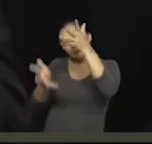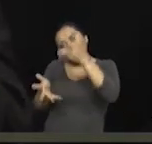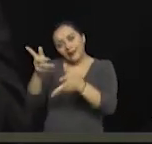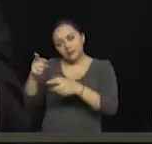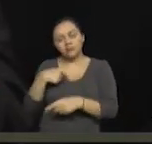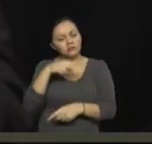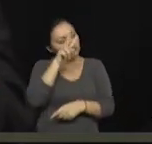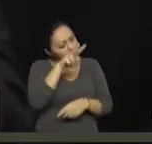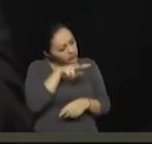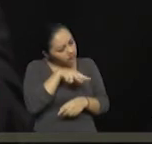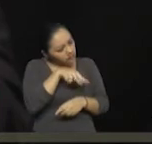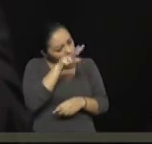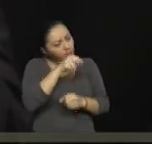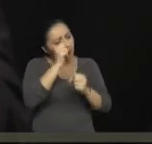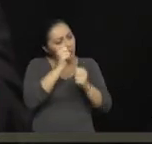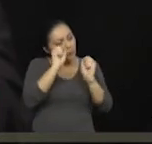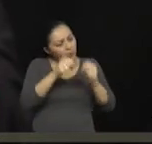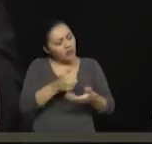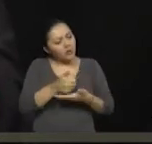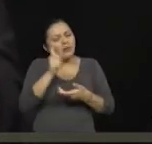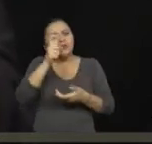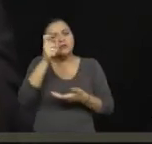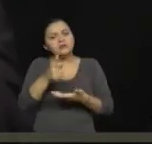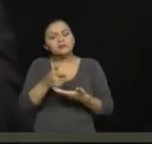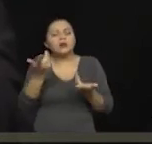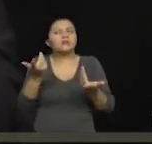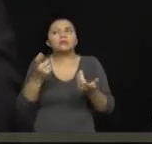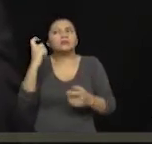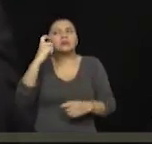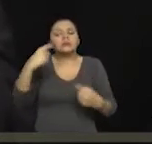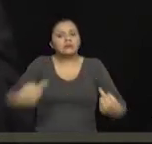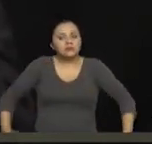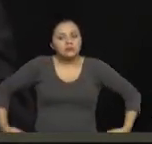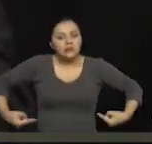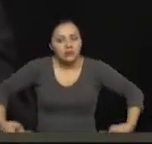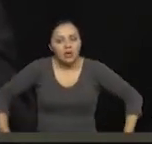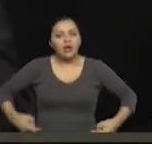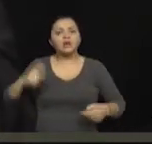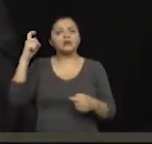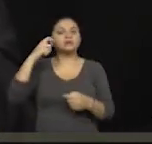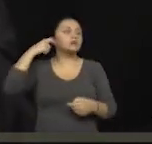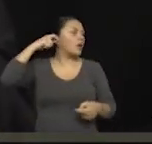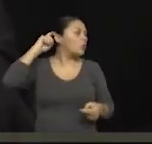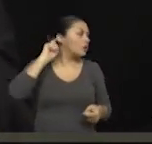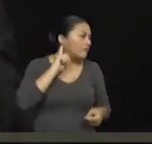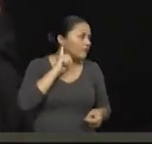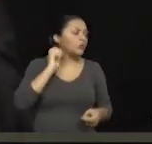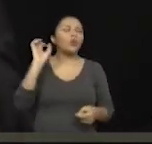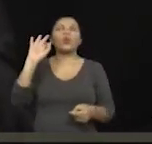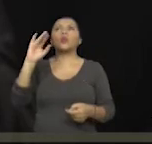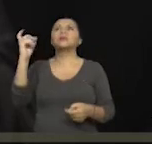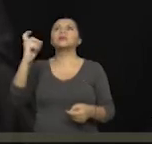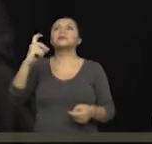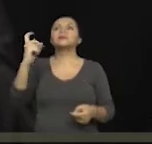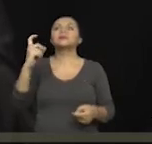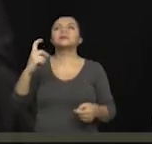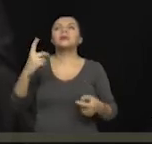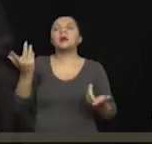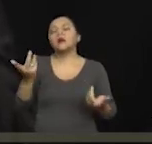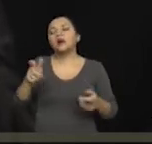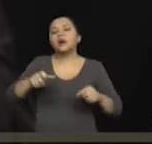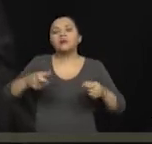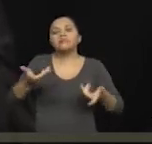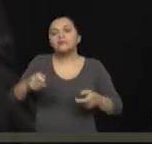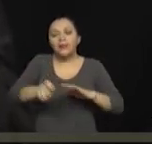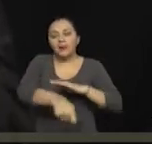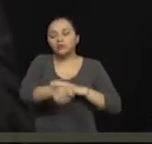la necesidad de una ayuda técnica, una silla de ruedas, un bastón, un audífono. Bueno, ¿tú pasas ese procedimiento